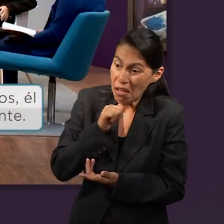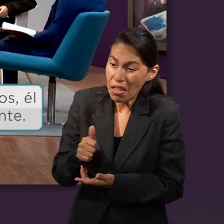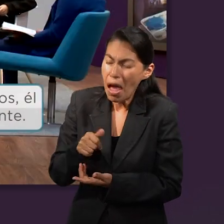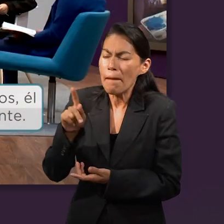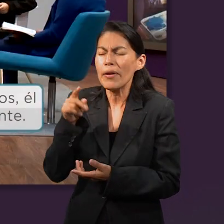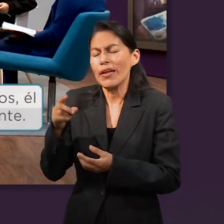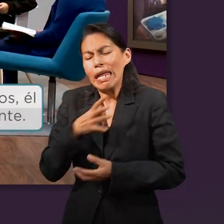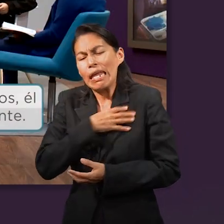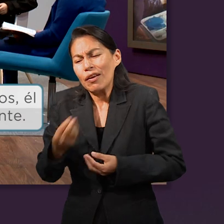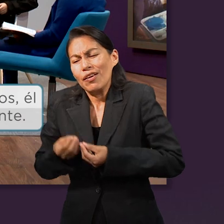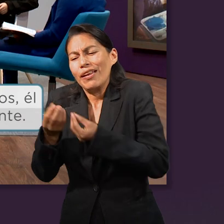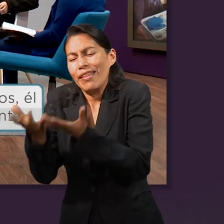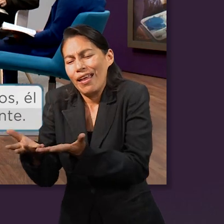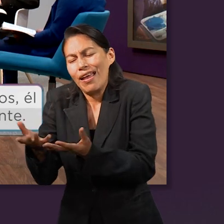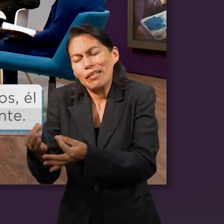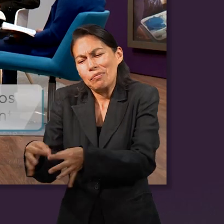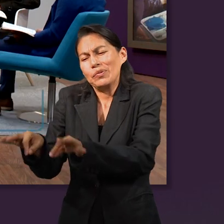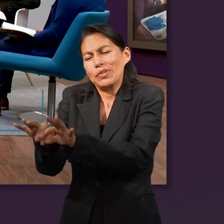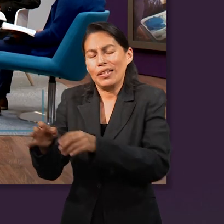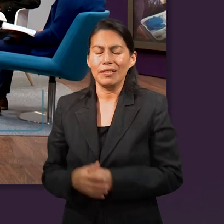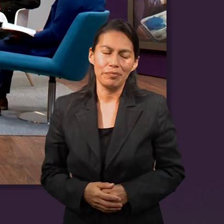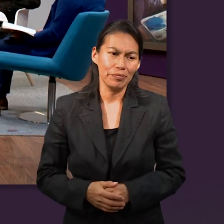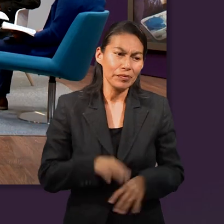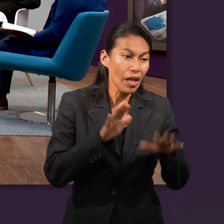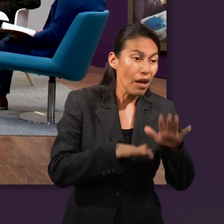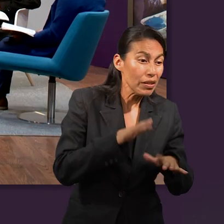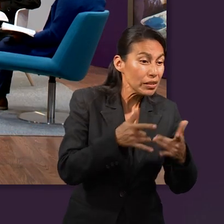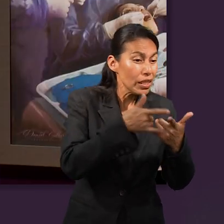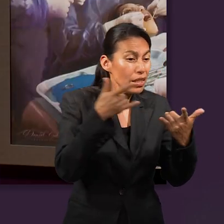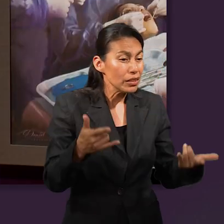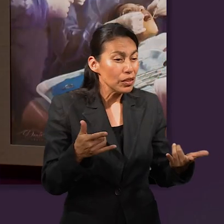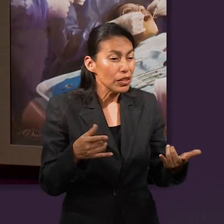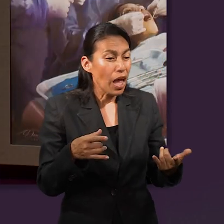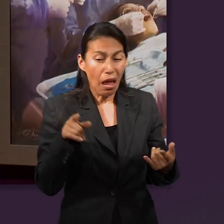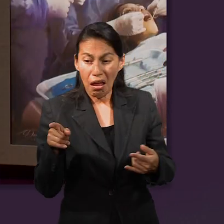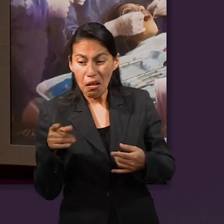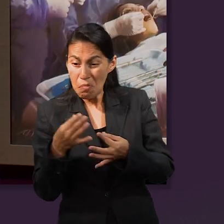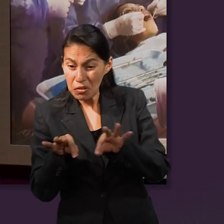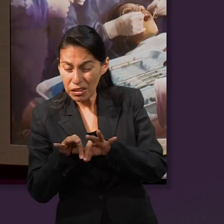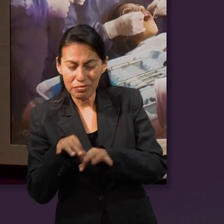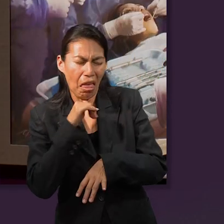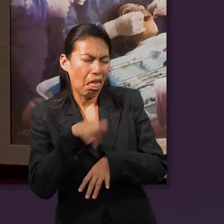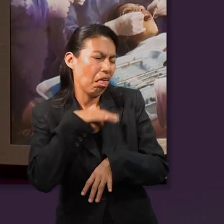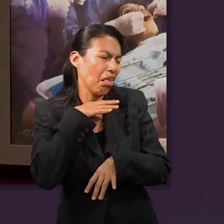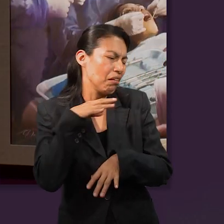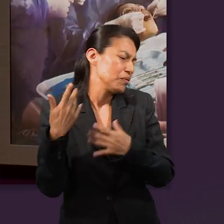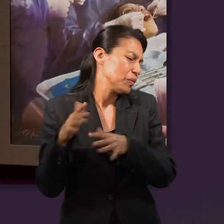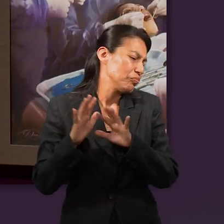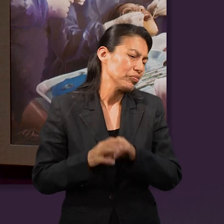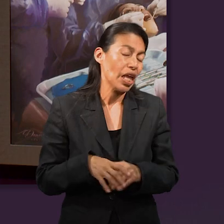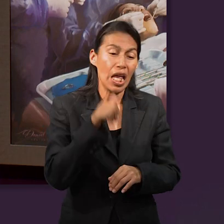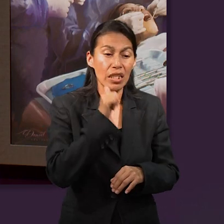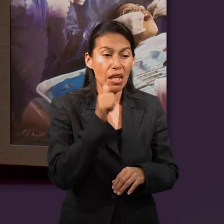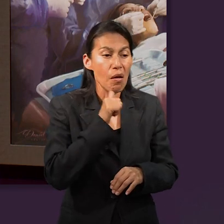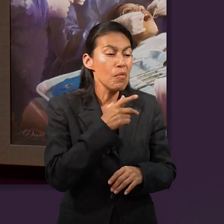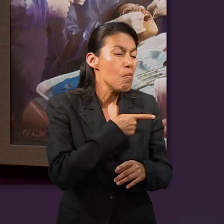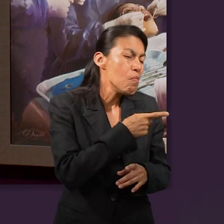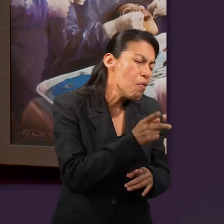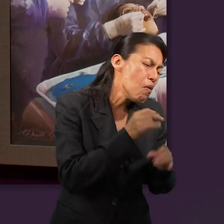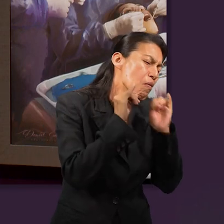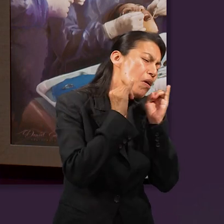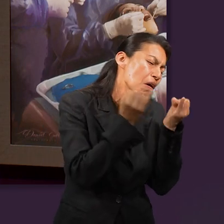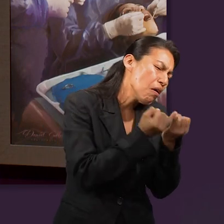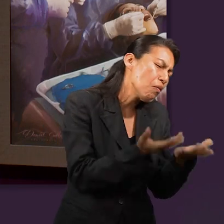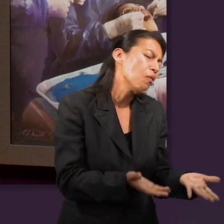atiende nuestra necesidad oportunamente. Y que muchas veces se nos olvida que Lea existe en la historia, ¿no? Normalmente